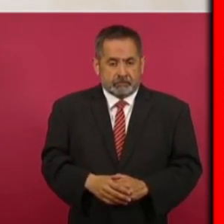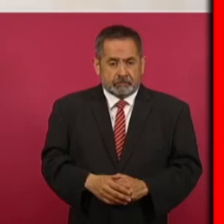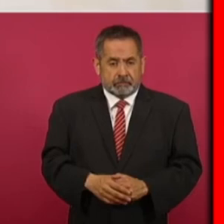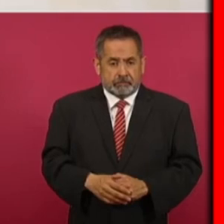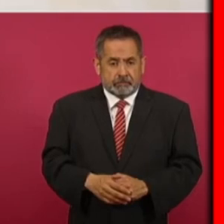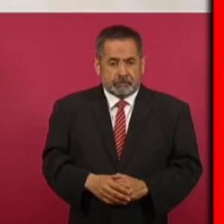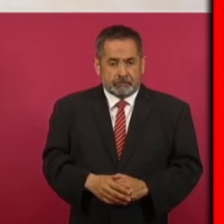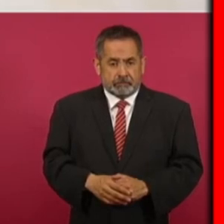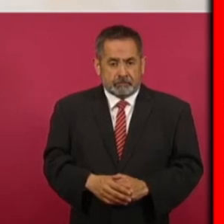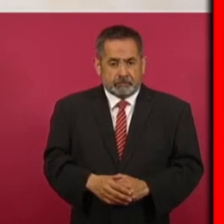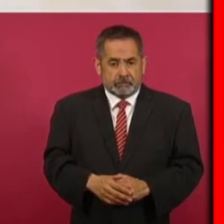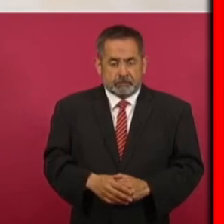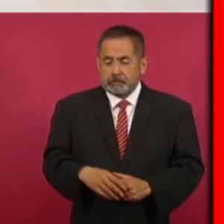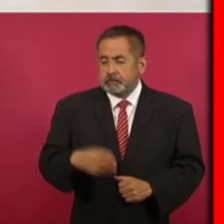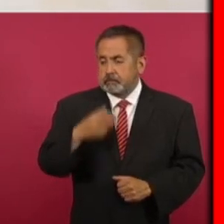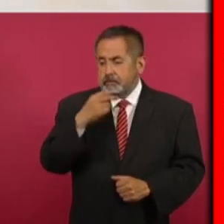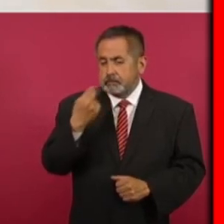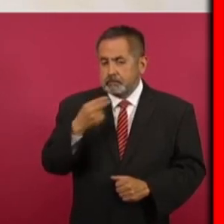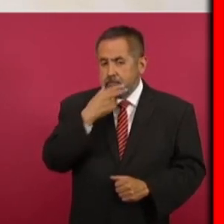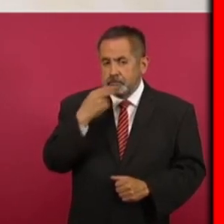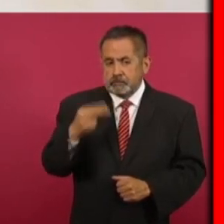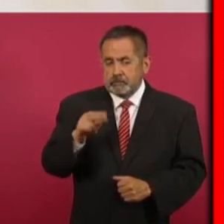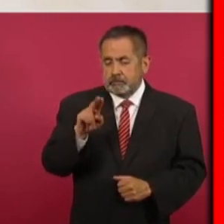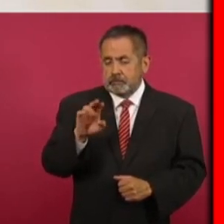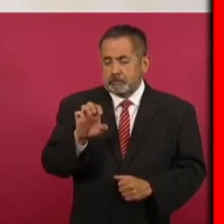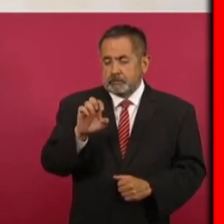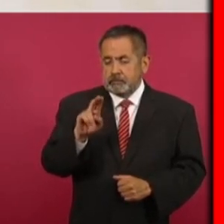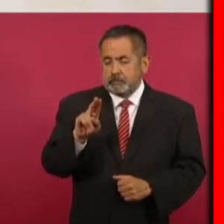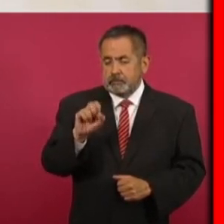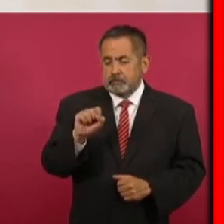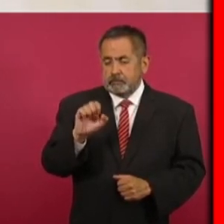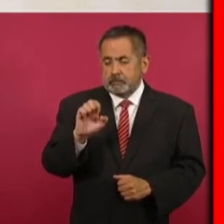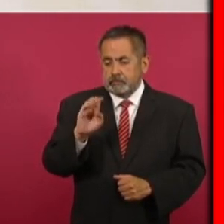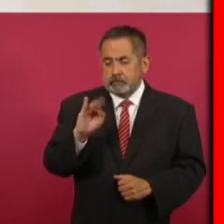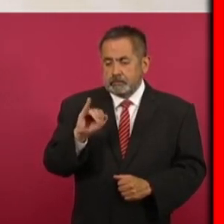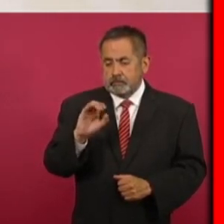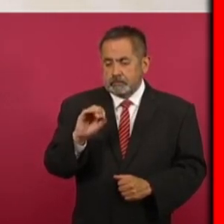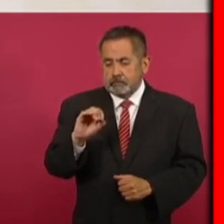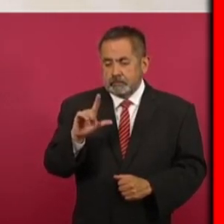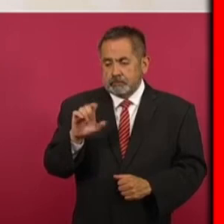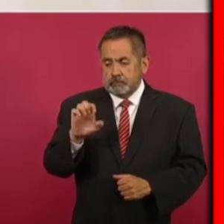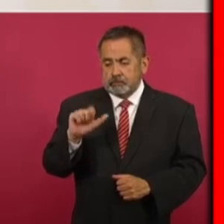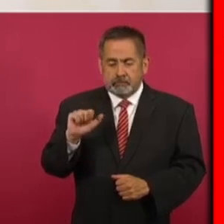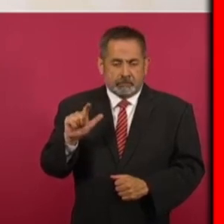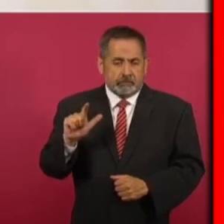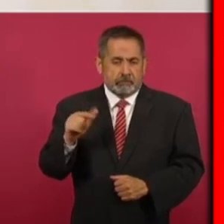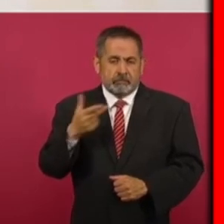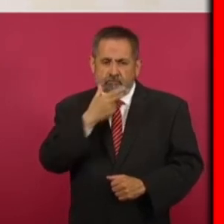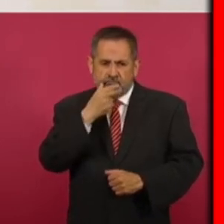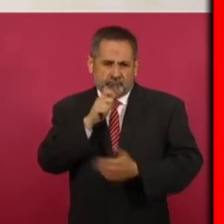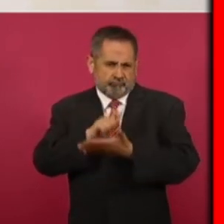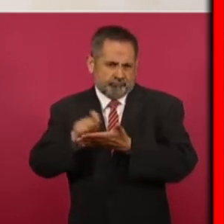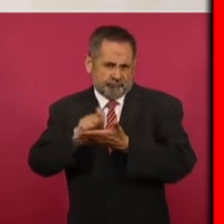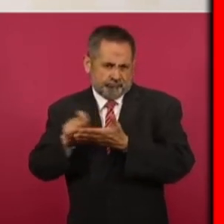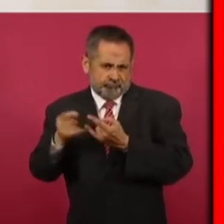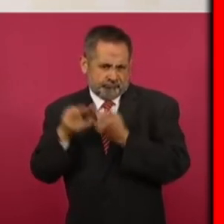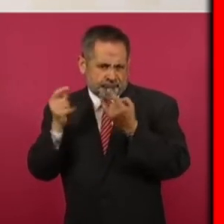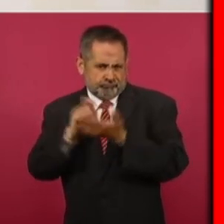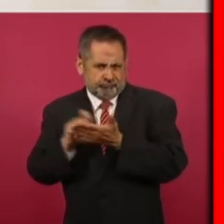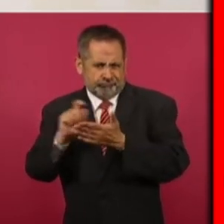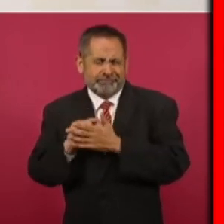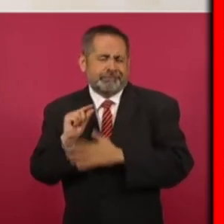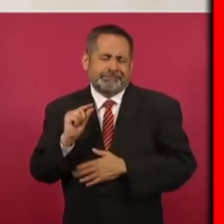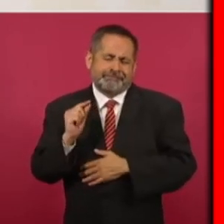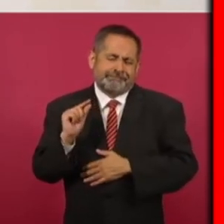Eusebio Leal, un historiador que acaba de